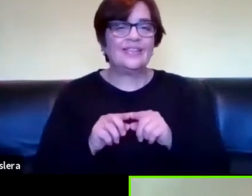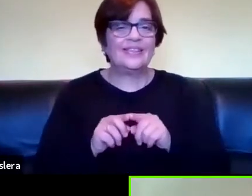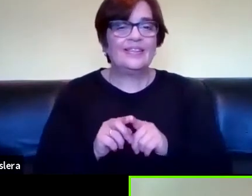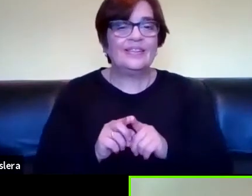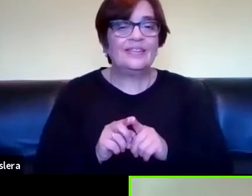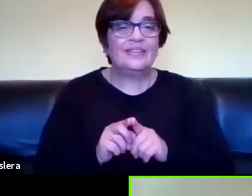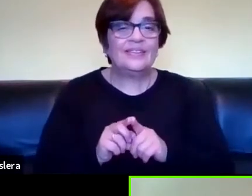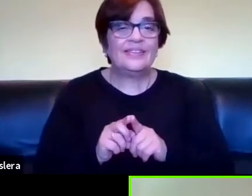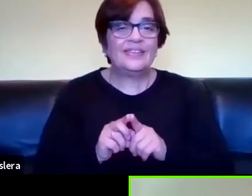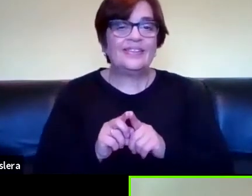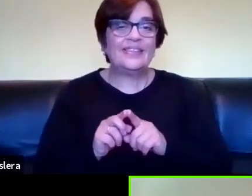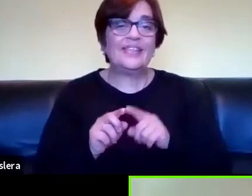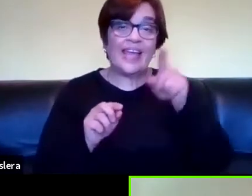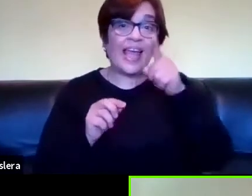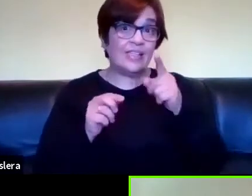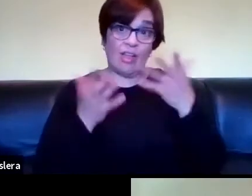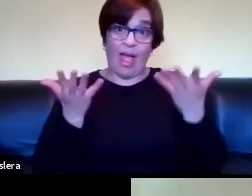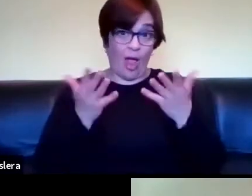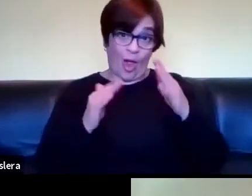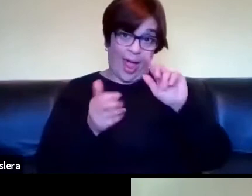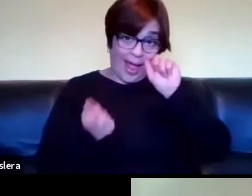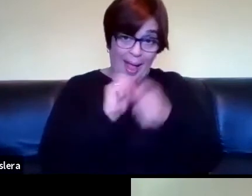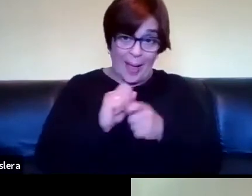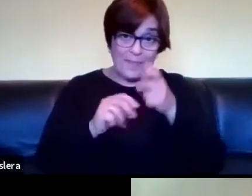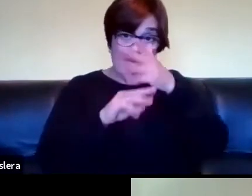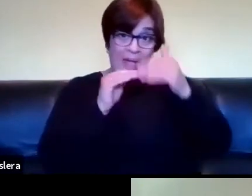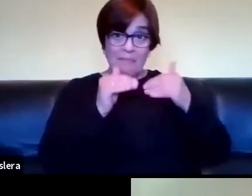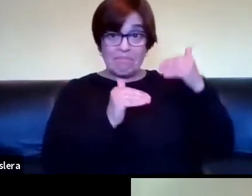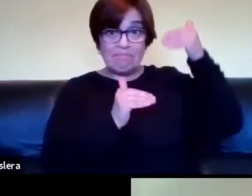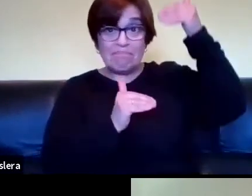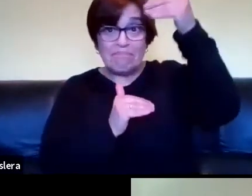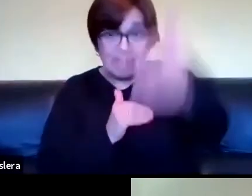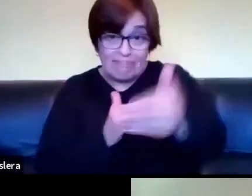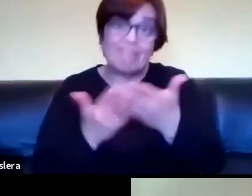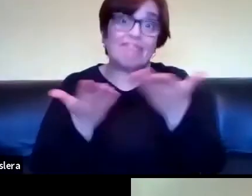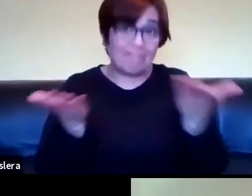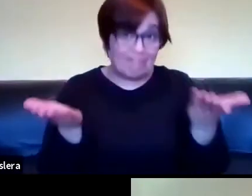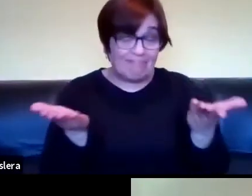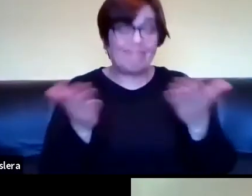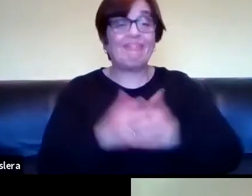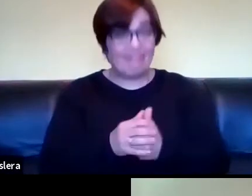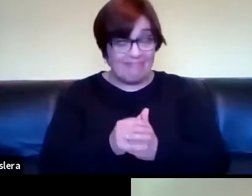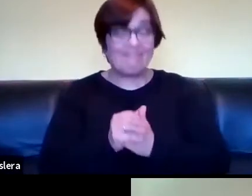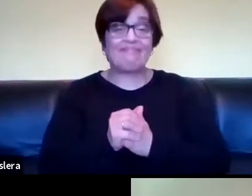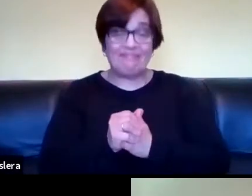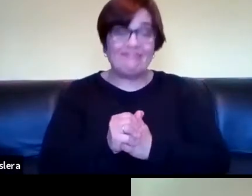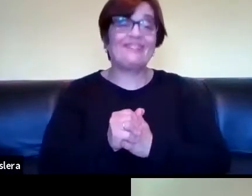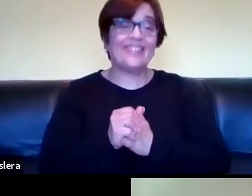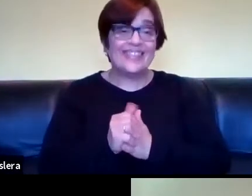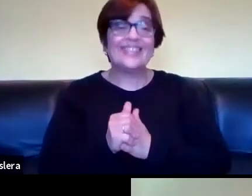textualidad convierte en textualidad diferente se va a convertir bueno por eso mismo por eso mismo